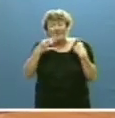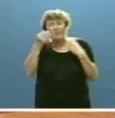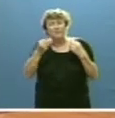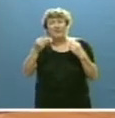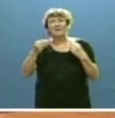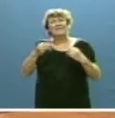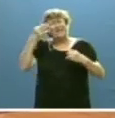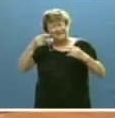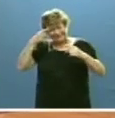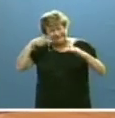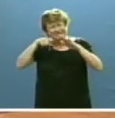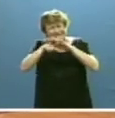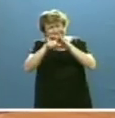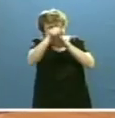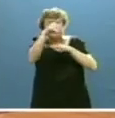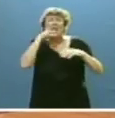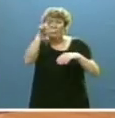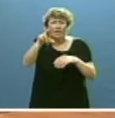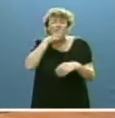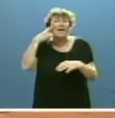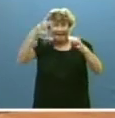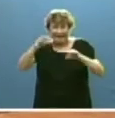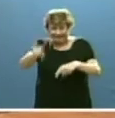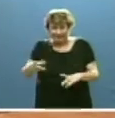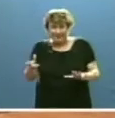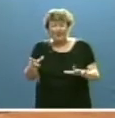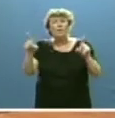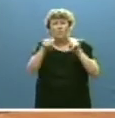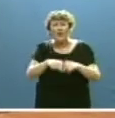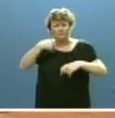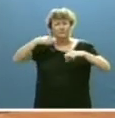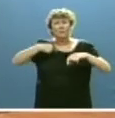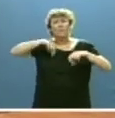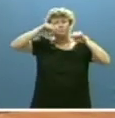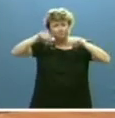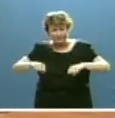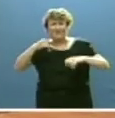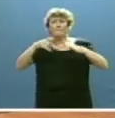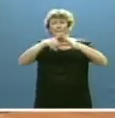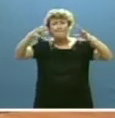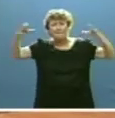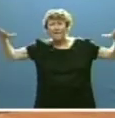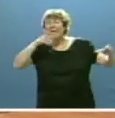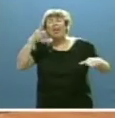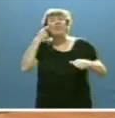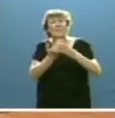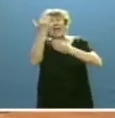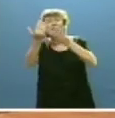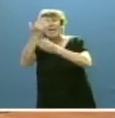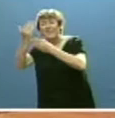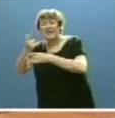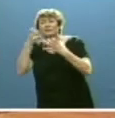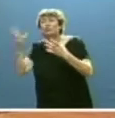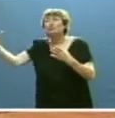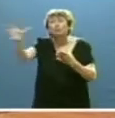recuperación que también es real, consolidarla y extenderla para que acabe notándose en el día a día de todas las familias